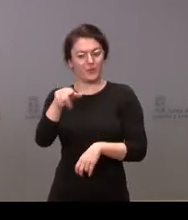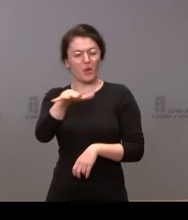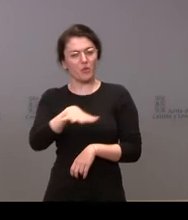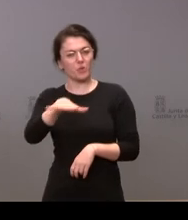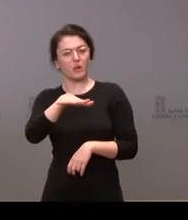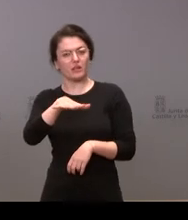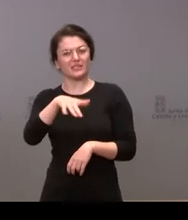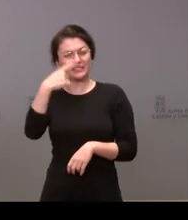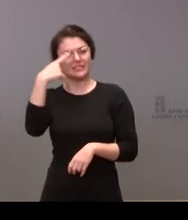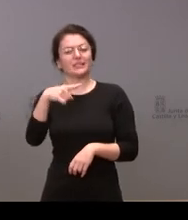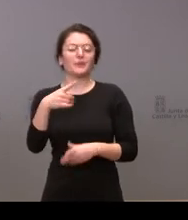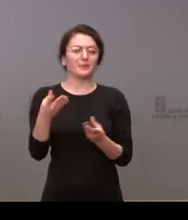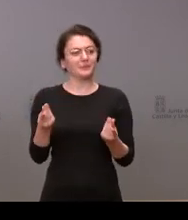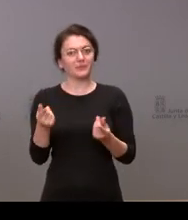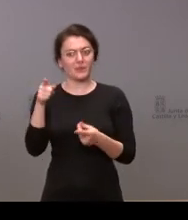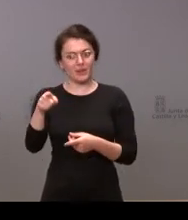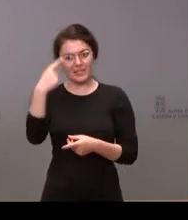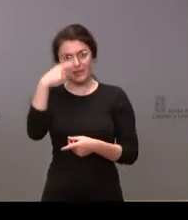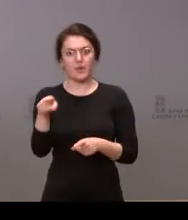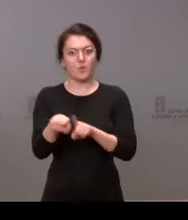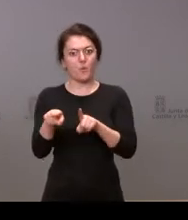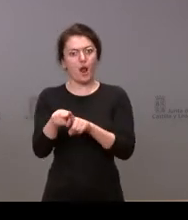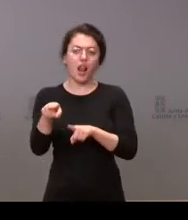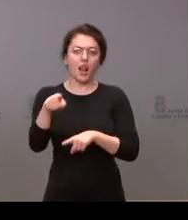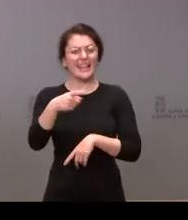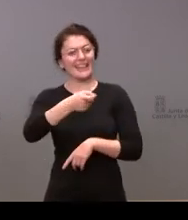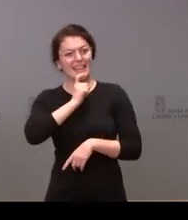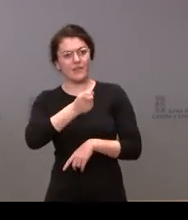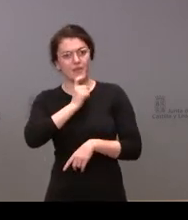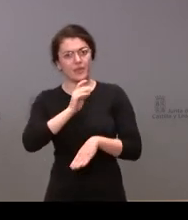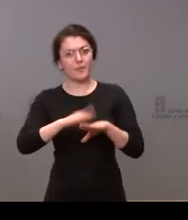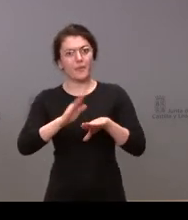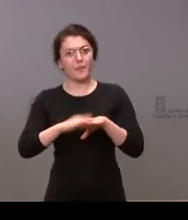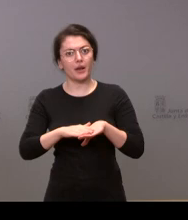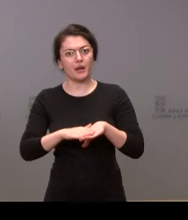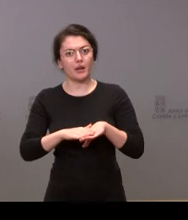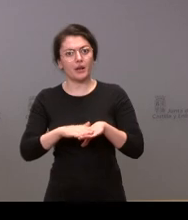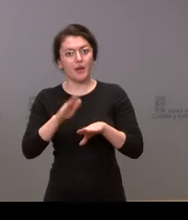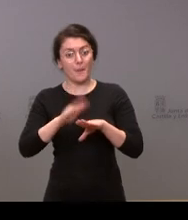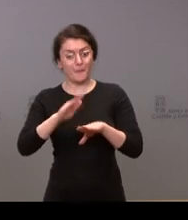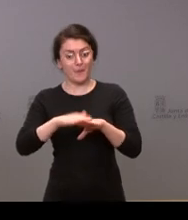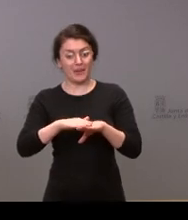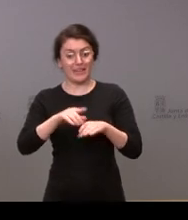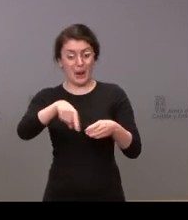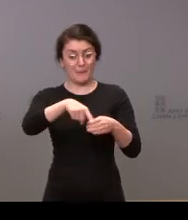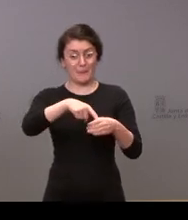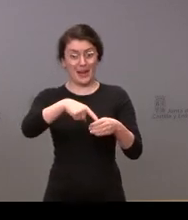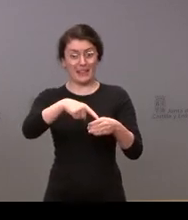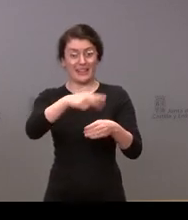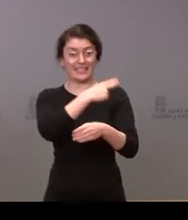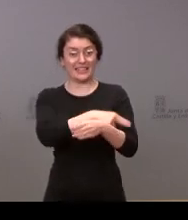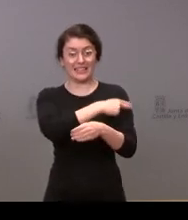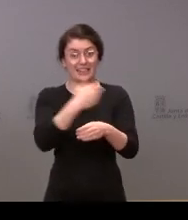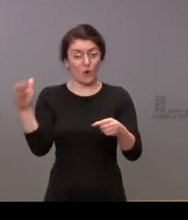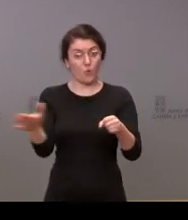sabemos que tiene importantes dificultades para completar las plazas sanitarias pues